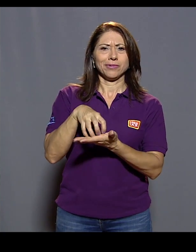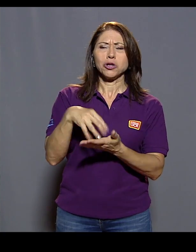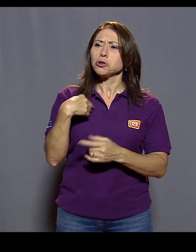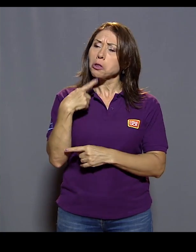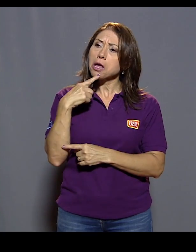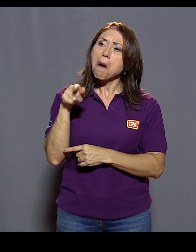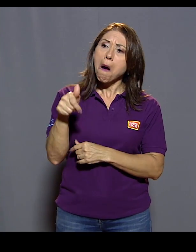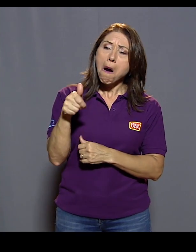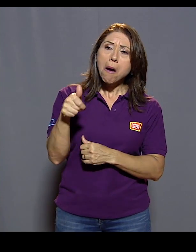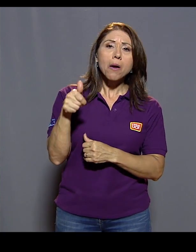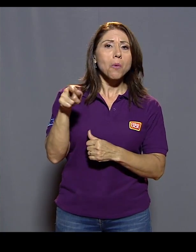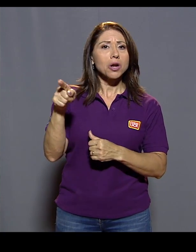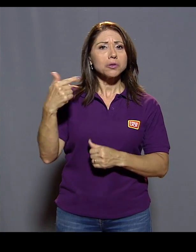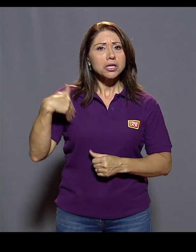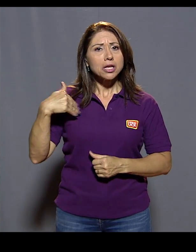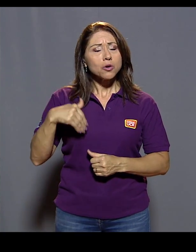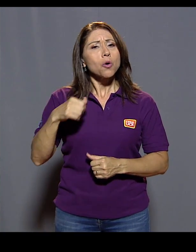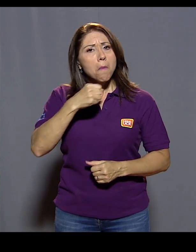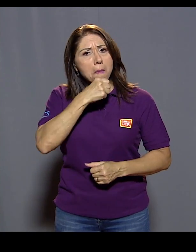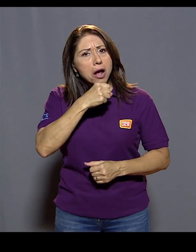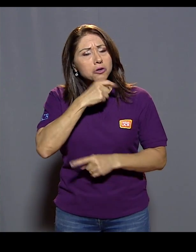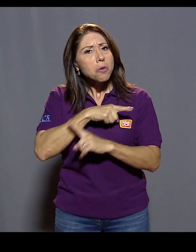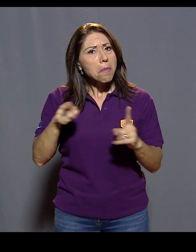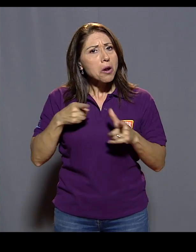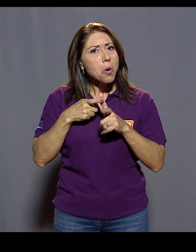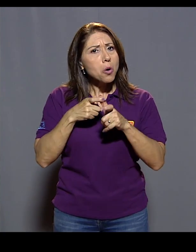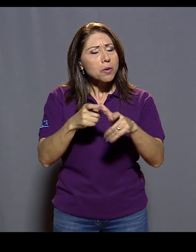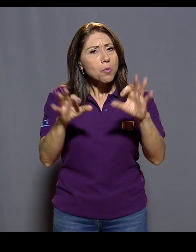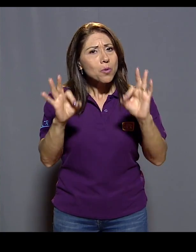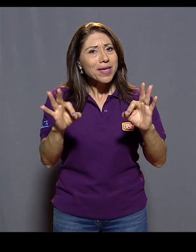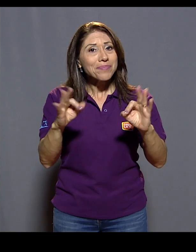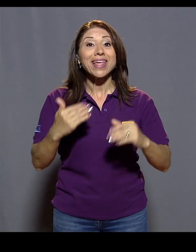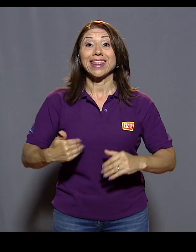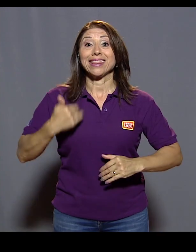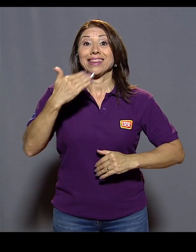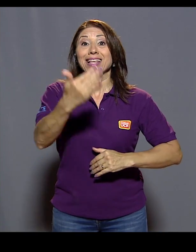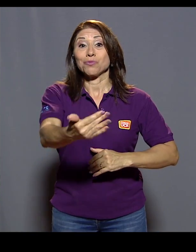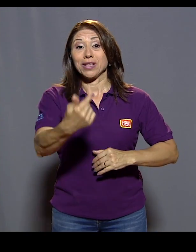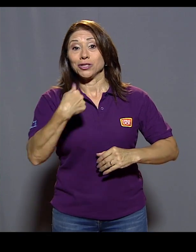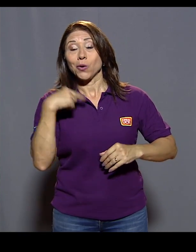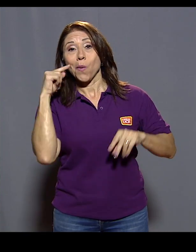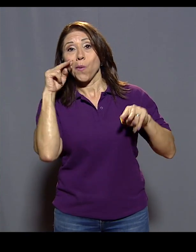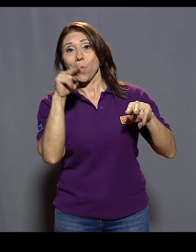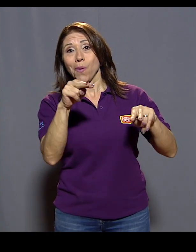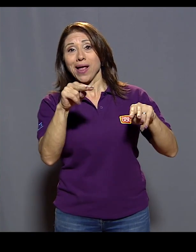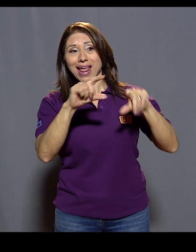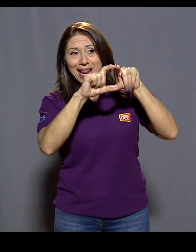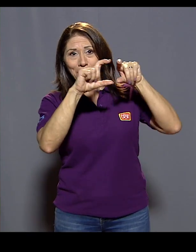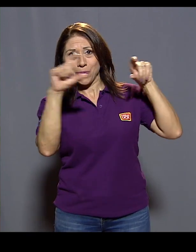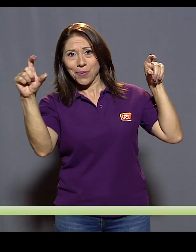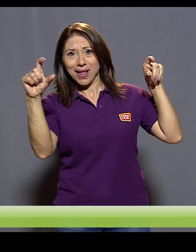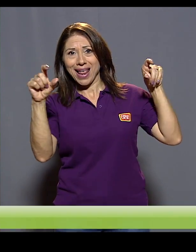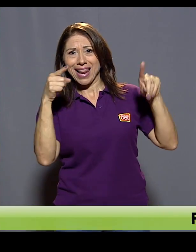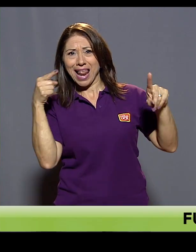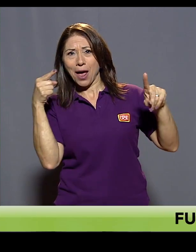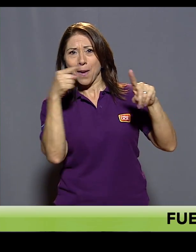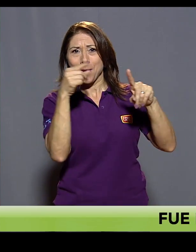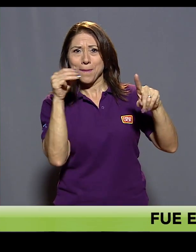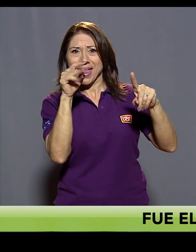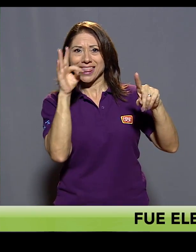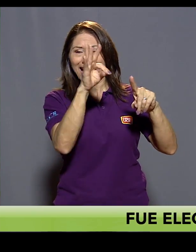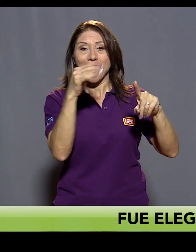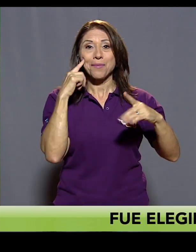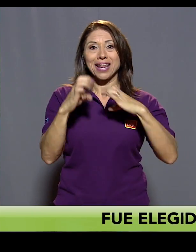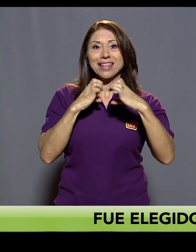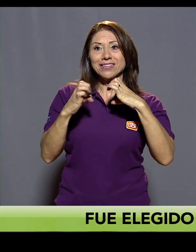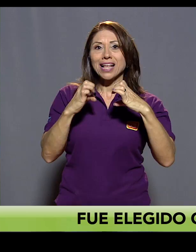demás. Y después estoy en la meta, entrevistando al ganador y demás y recuerdo que lo vi entrar con un buen tiempo. Hoy Ahmed